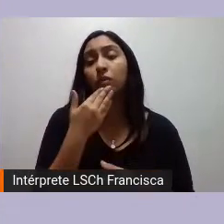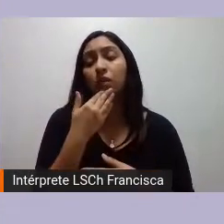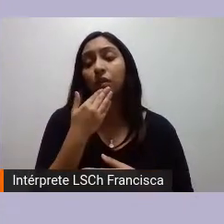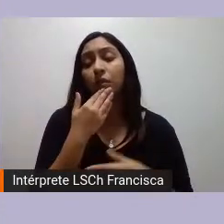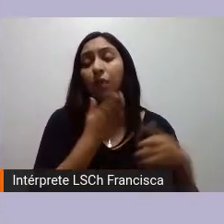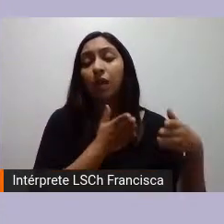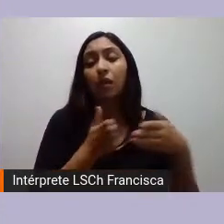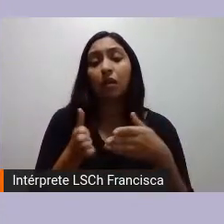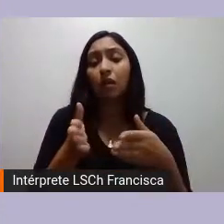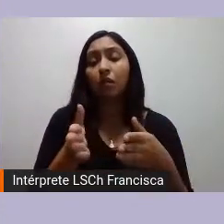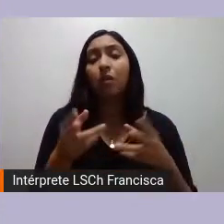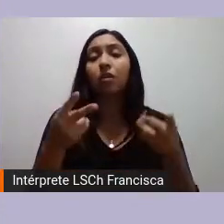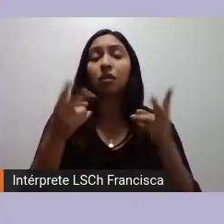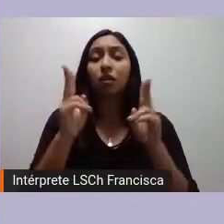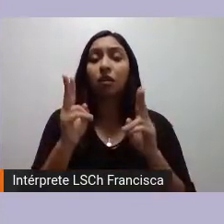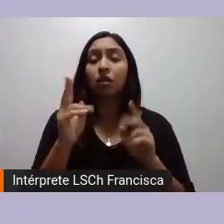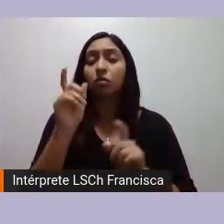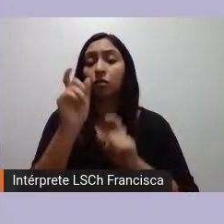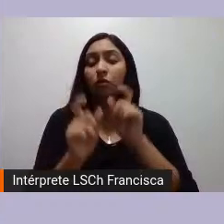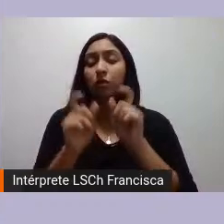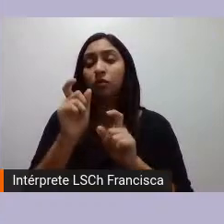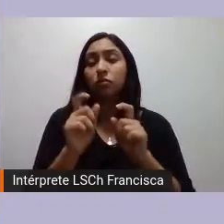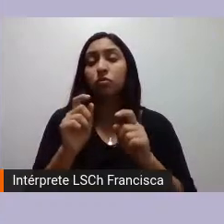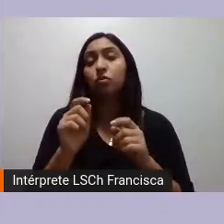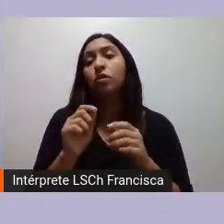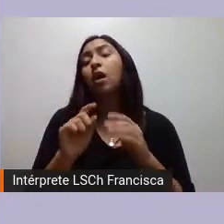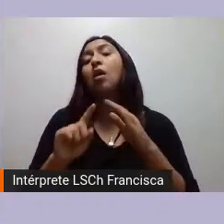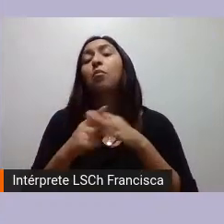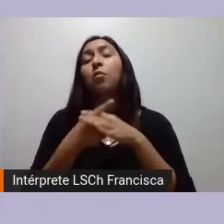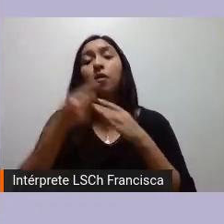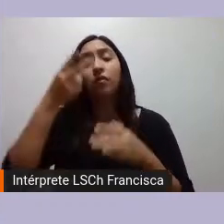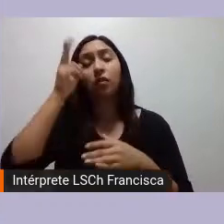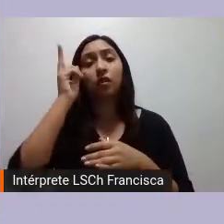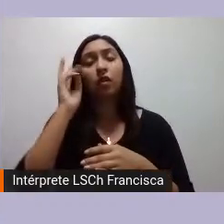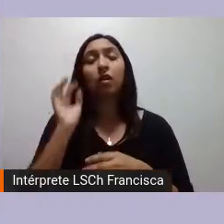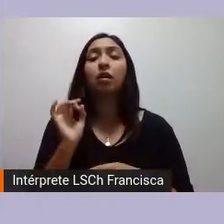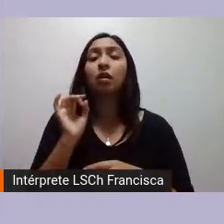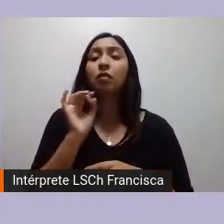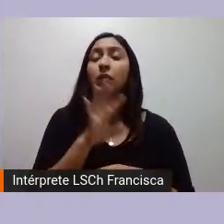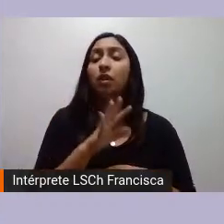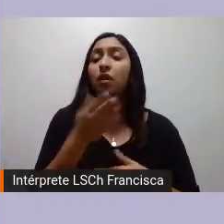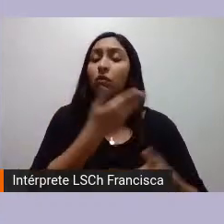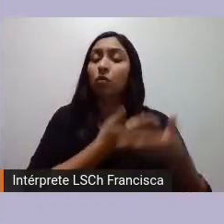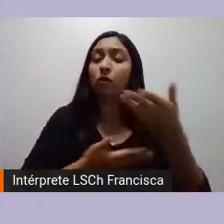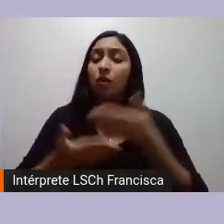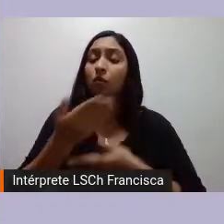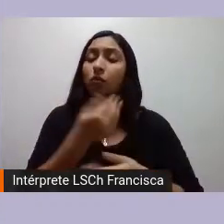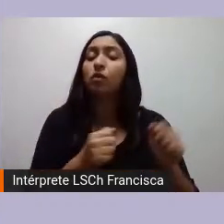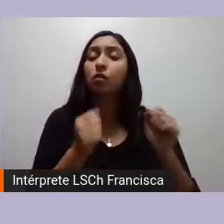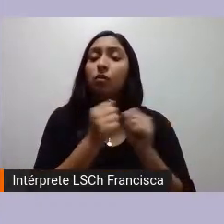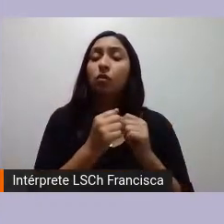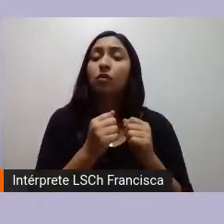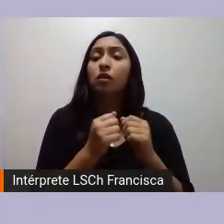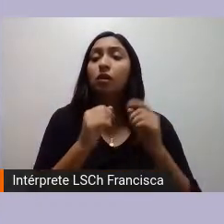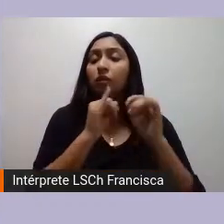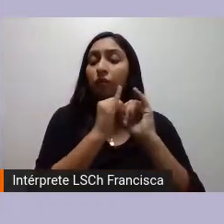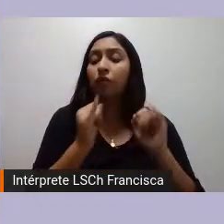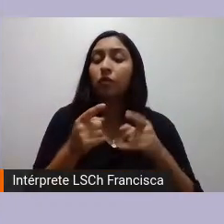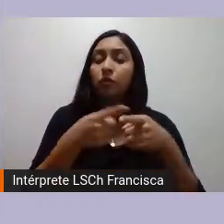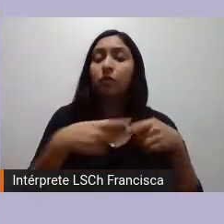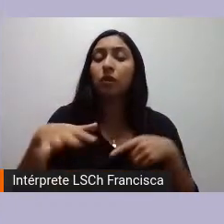de los derechos civiles que los pueblos originarios están invitando también a compartir con otro aspecto de la sociedad no